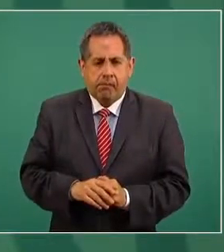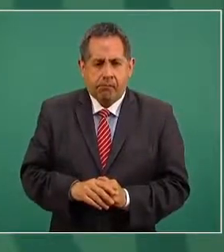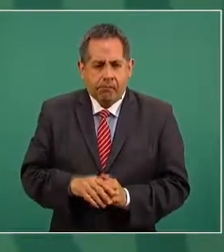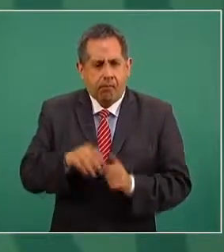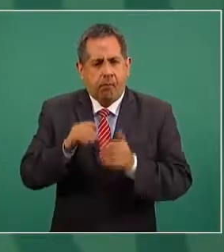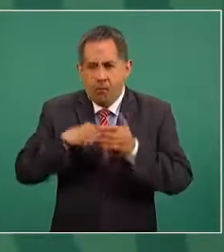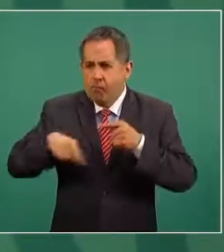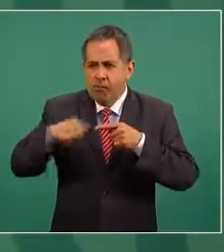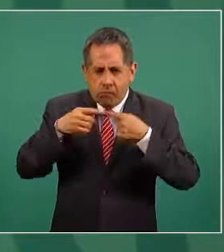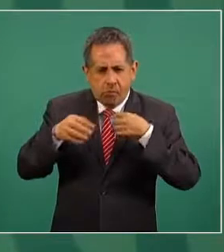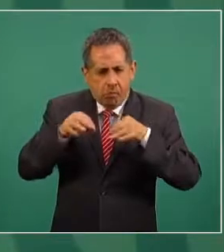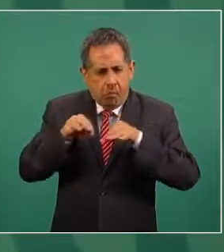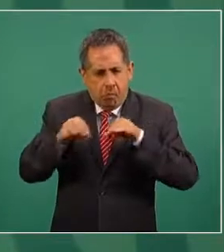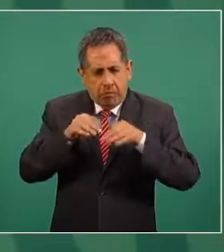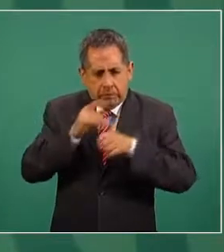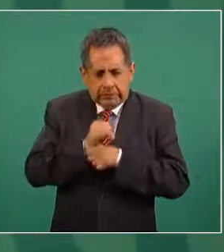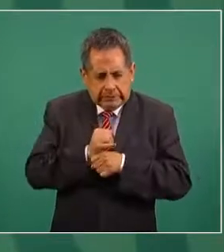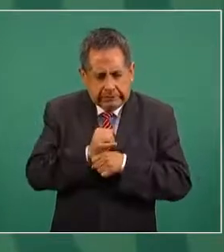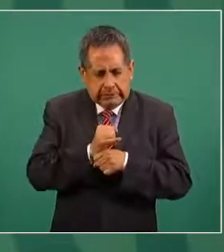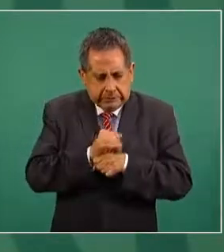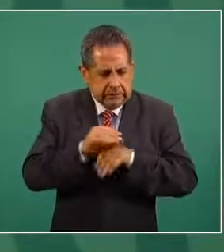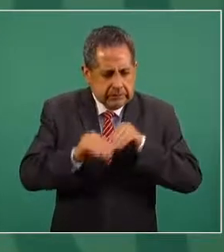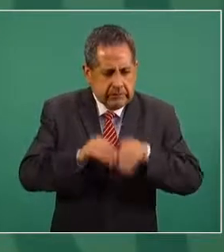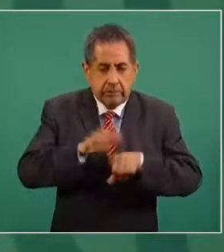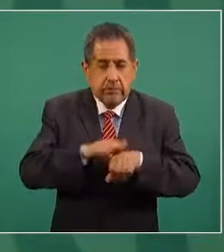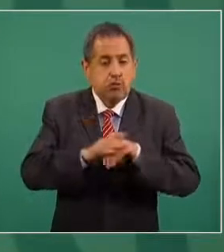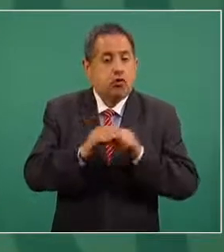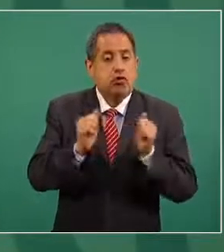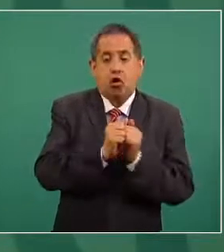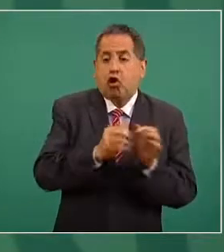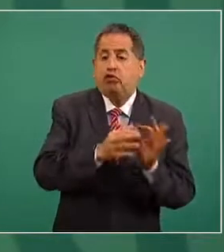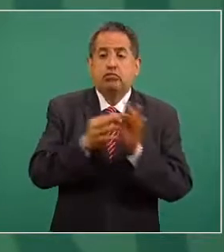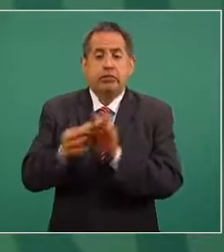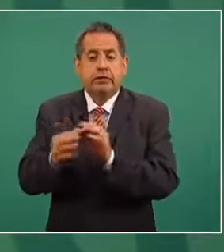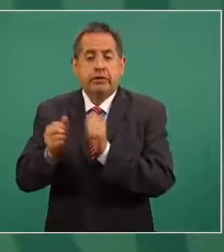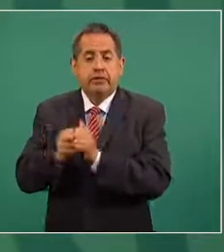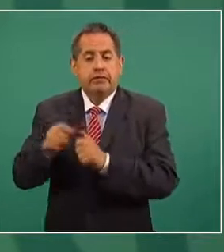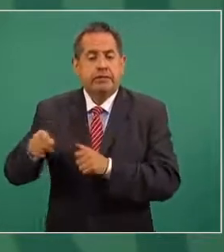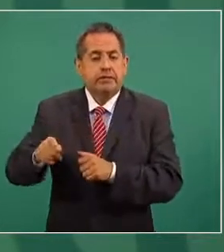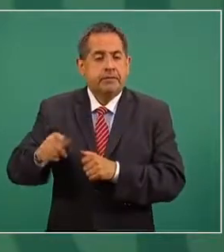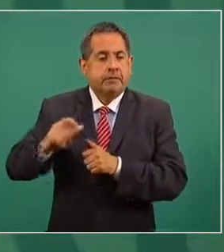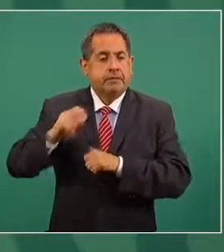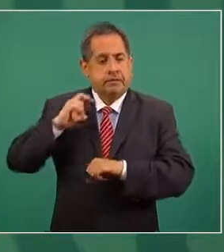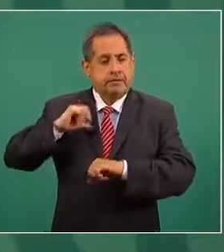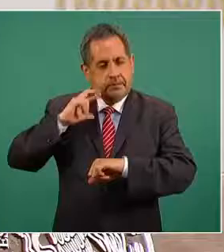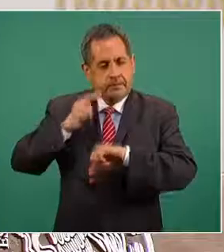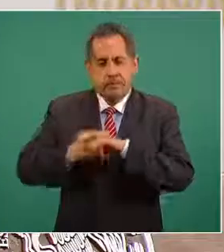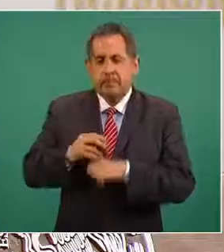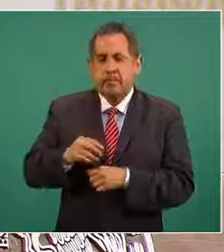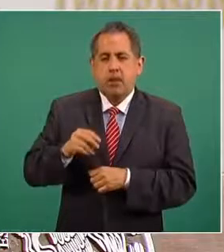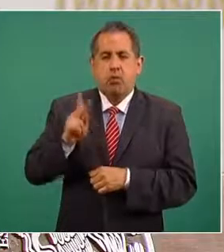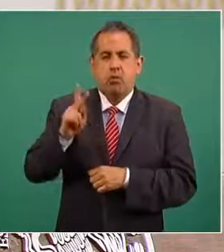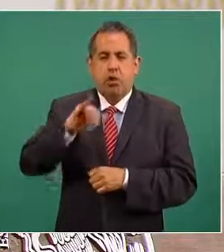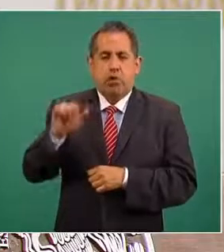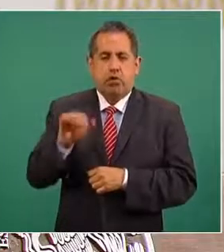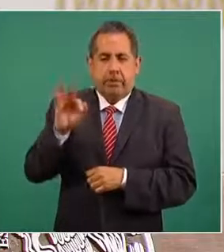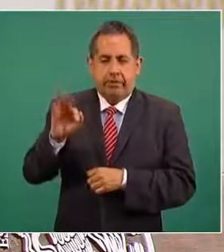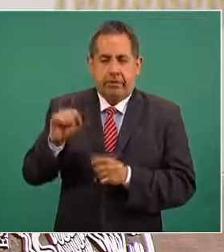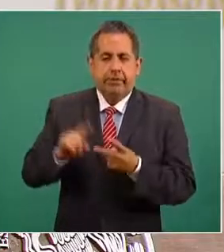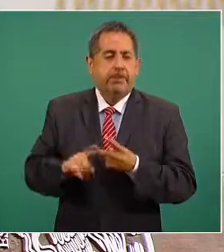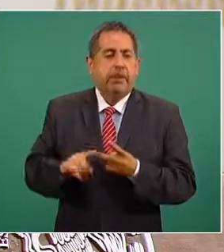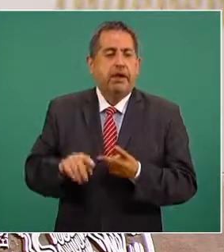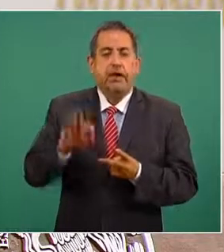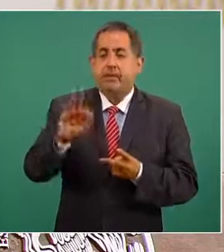trabajando en esa investigación de manera coordinada el Poder Judicial la Fiscalía